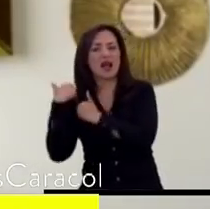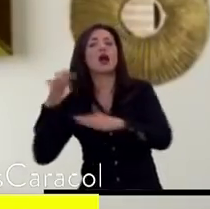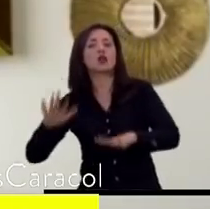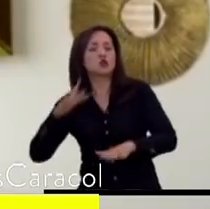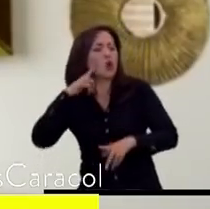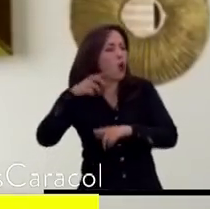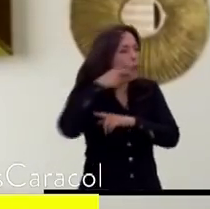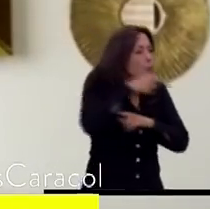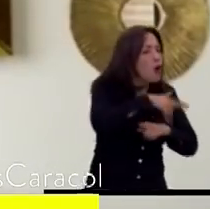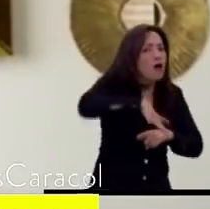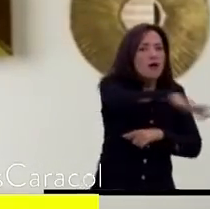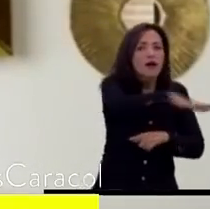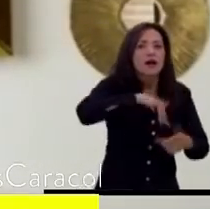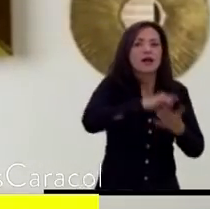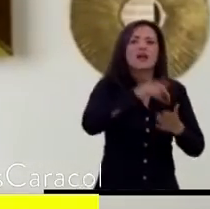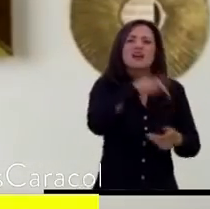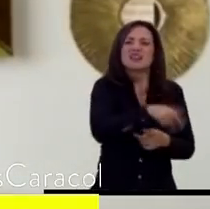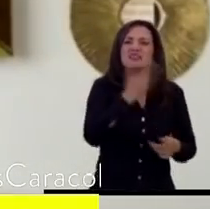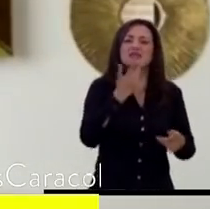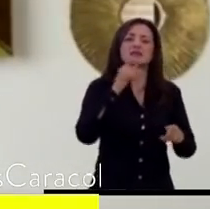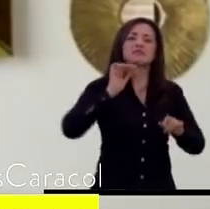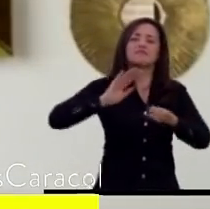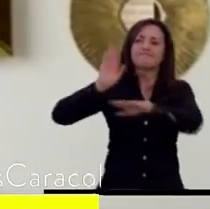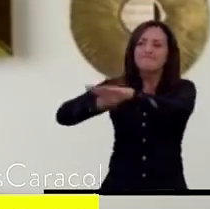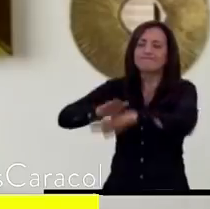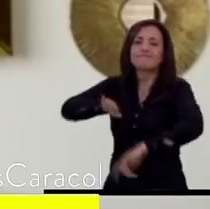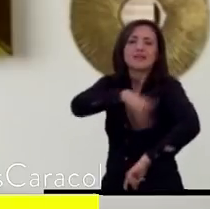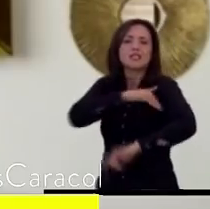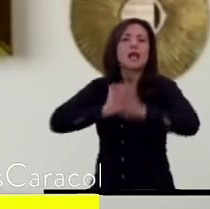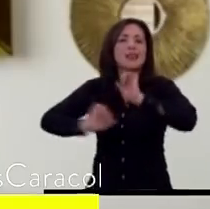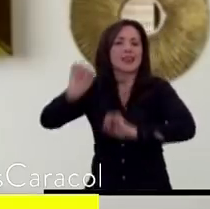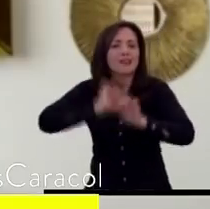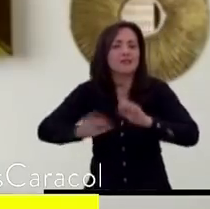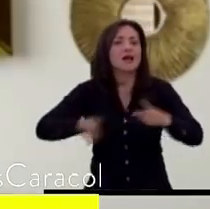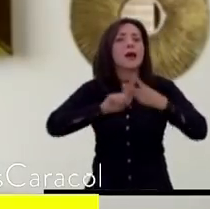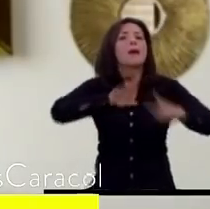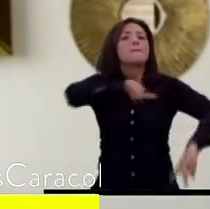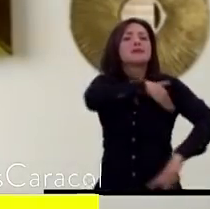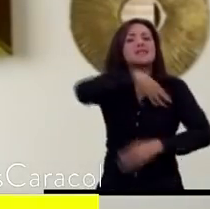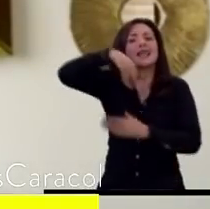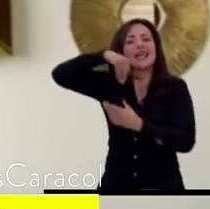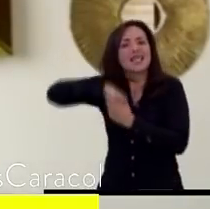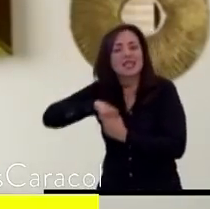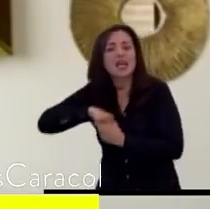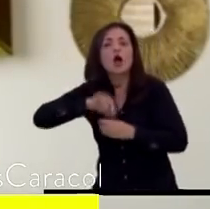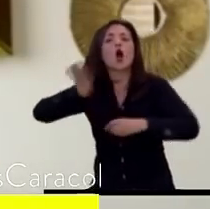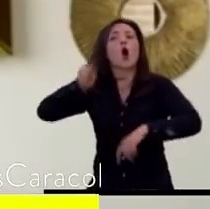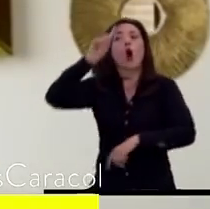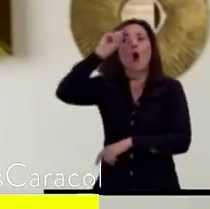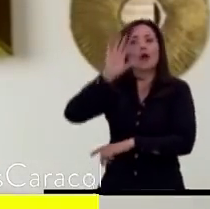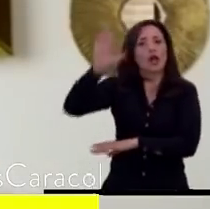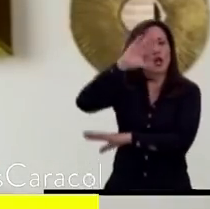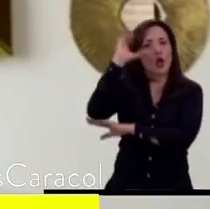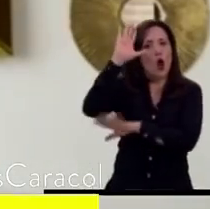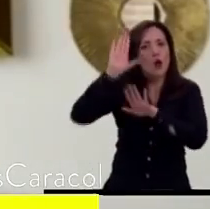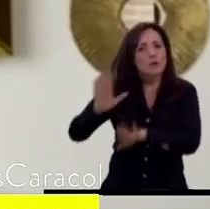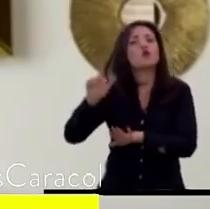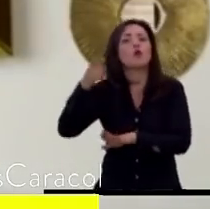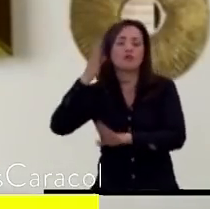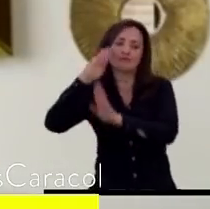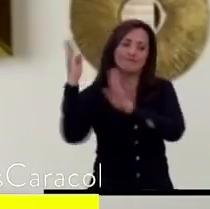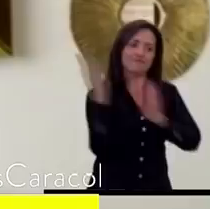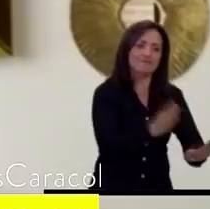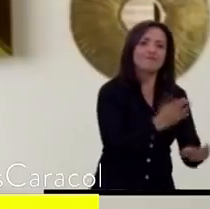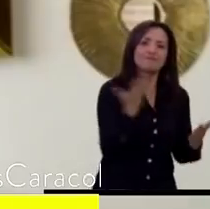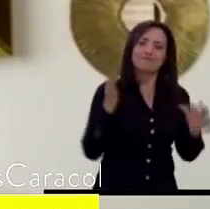al Ministerio de Defensa, al Ministerio del Interior, al gobierno nacional para que efectivamente